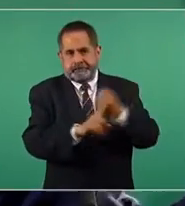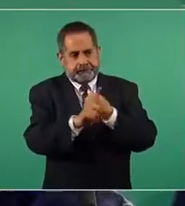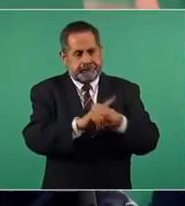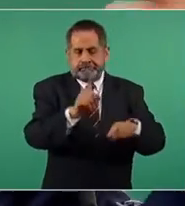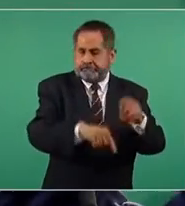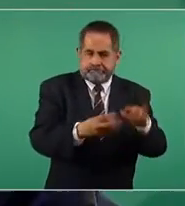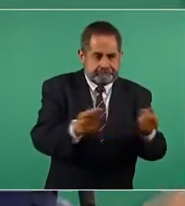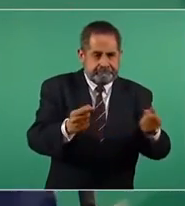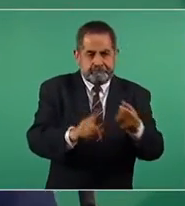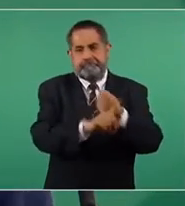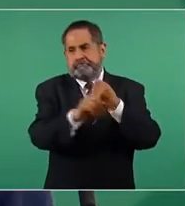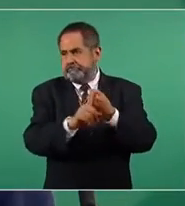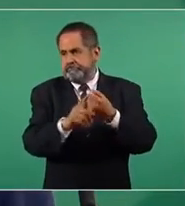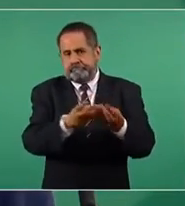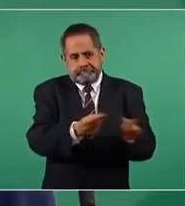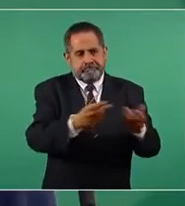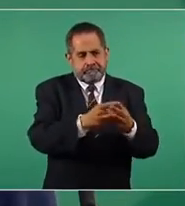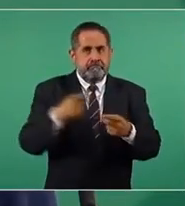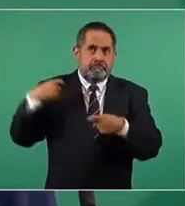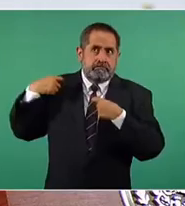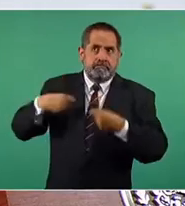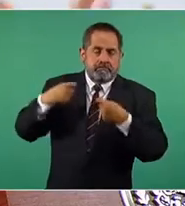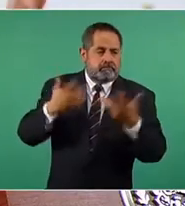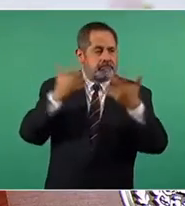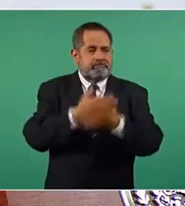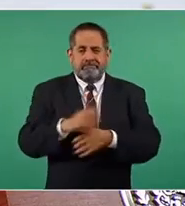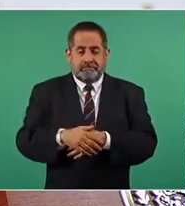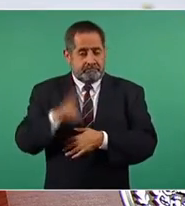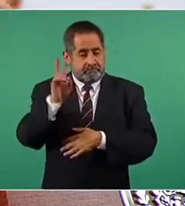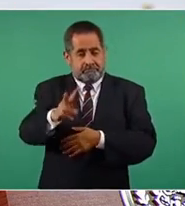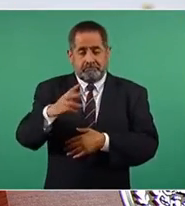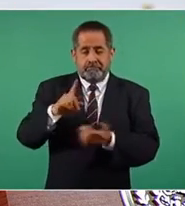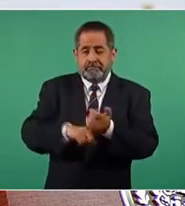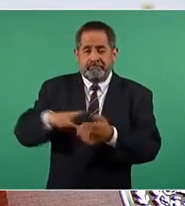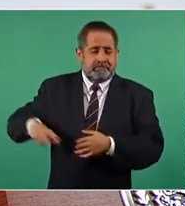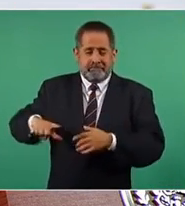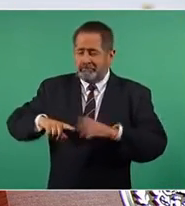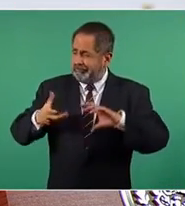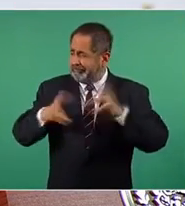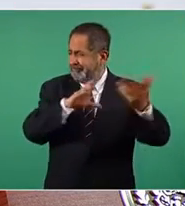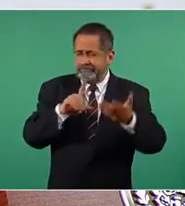herencia, porque estaba el gobierno dedicado